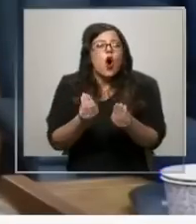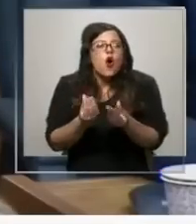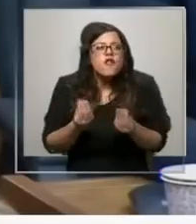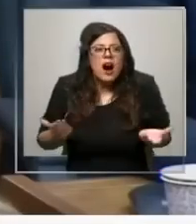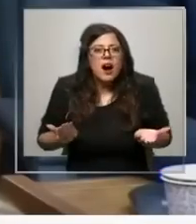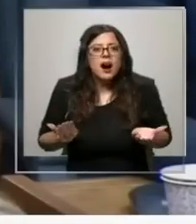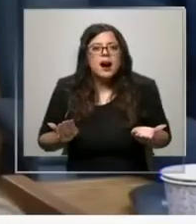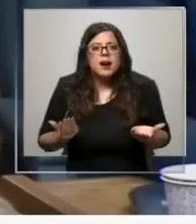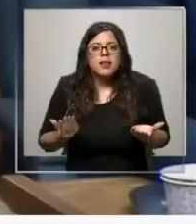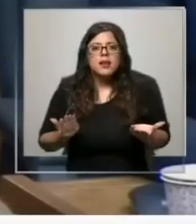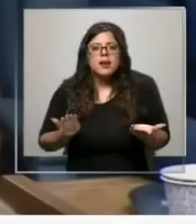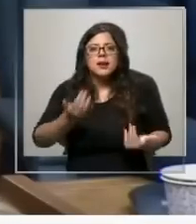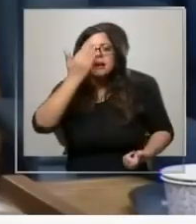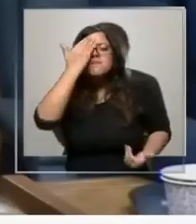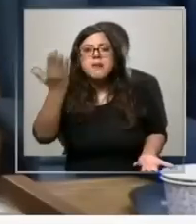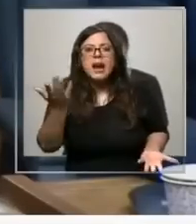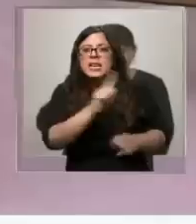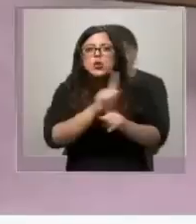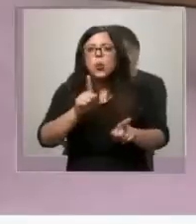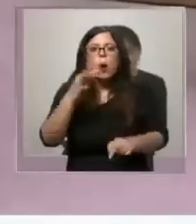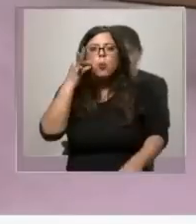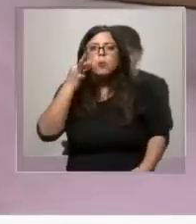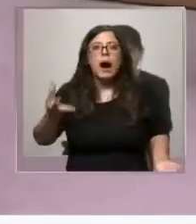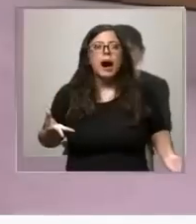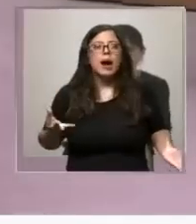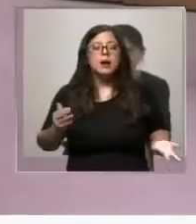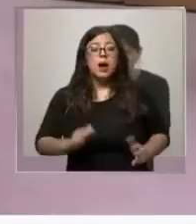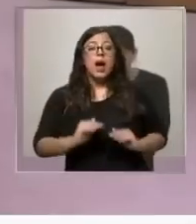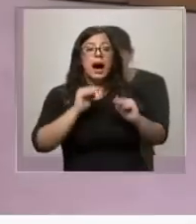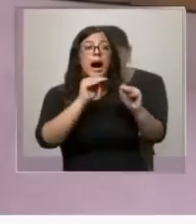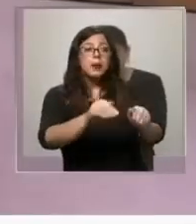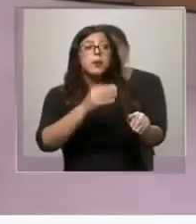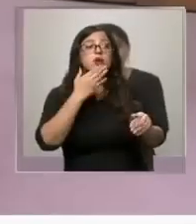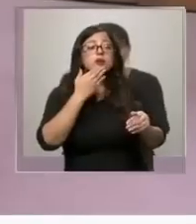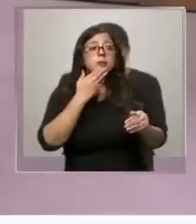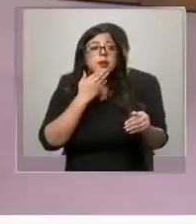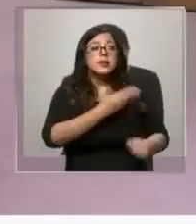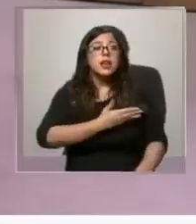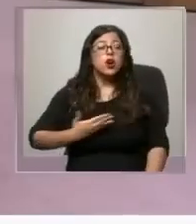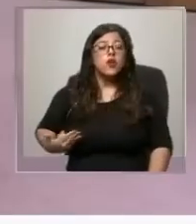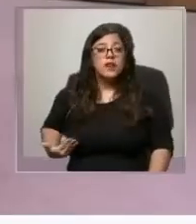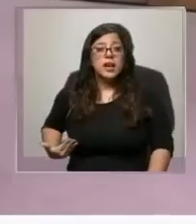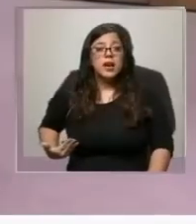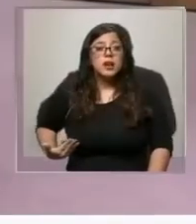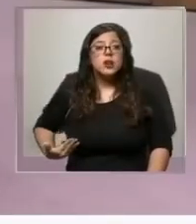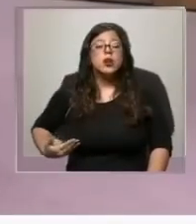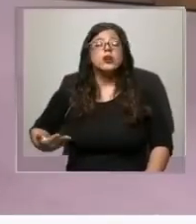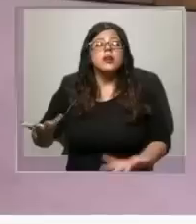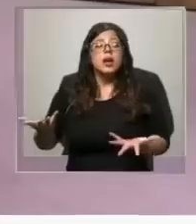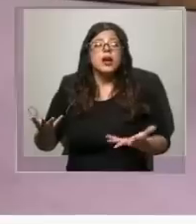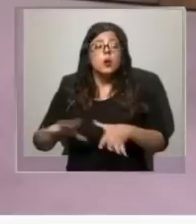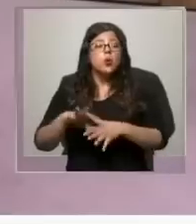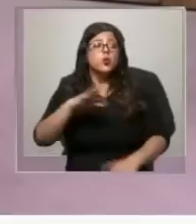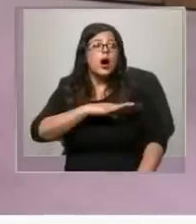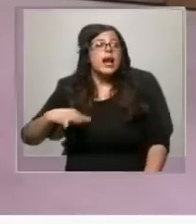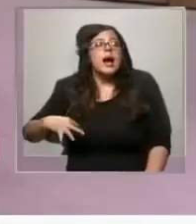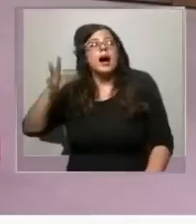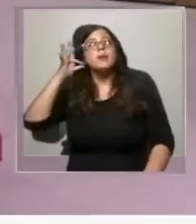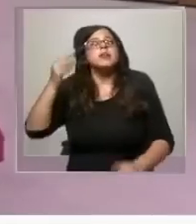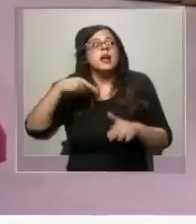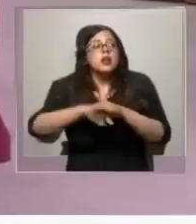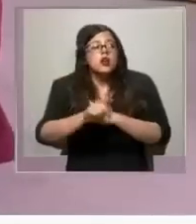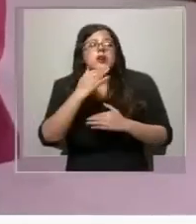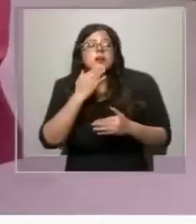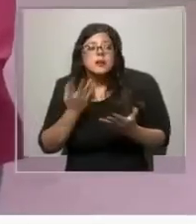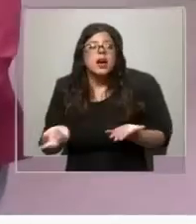mezquino y muy inhumano. Respaldos a los que se sumó el del gobierno a través de la ministra del Interior, quien también estuvo